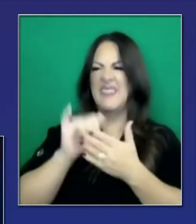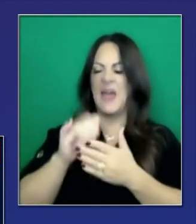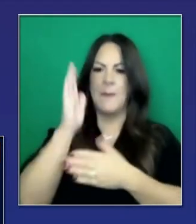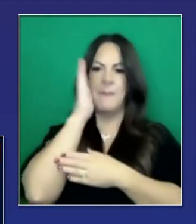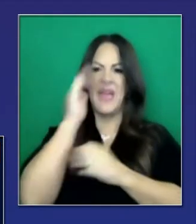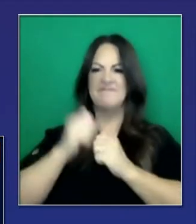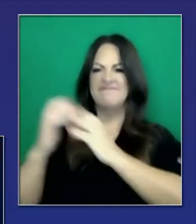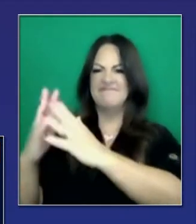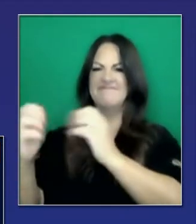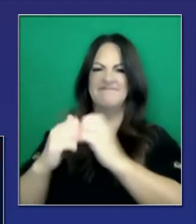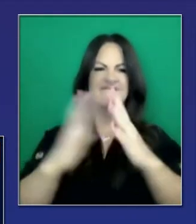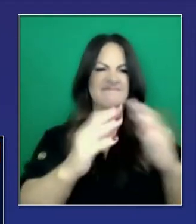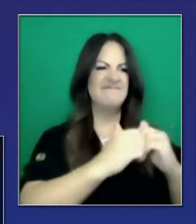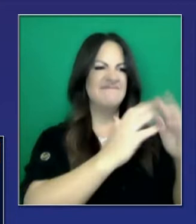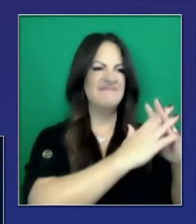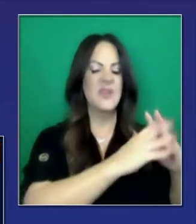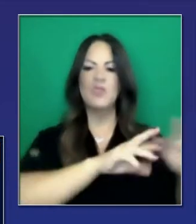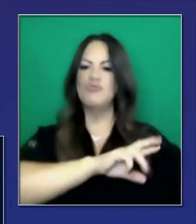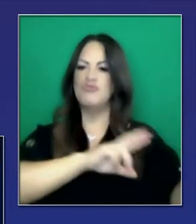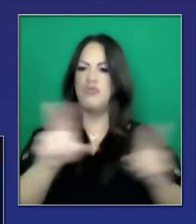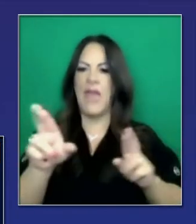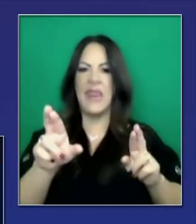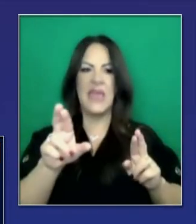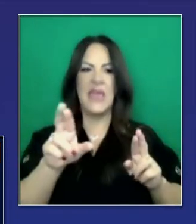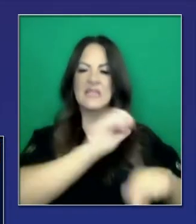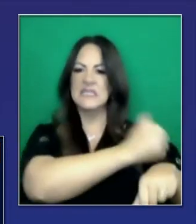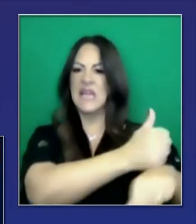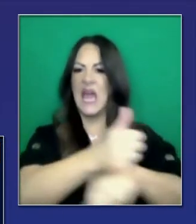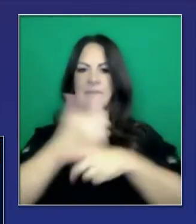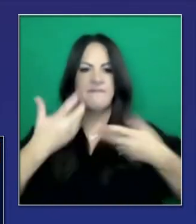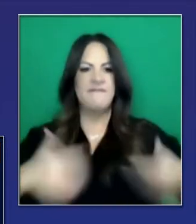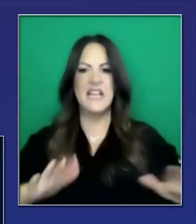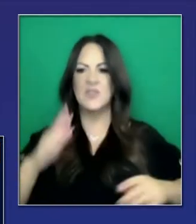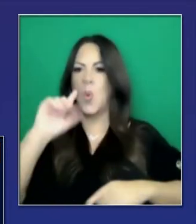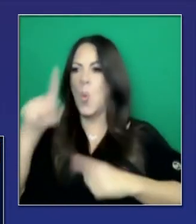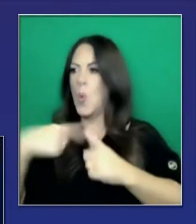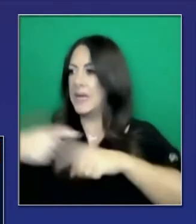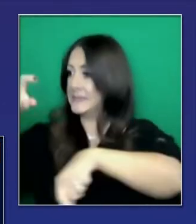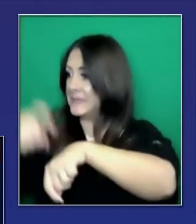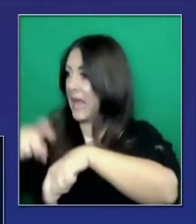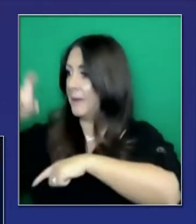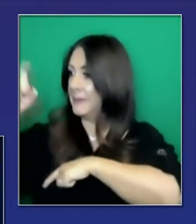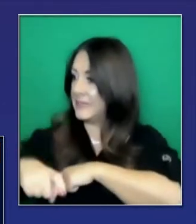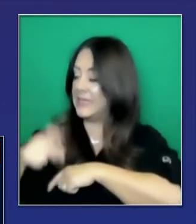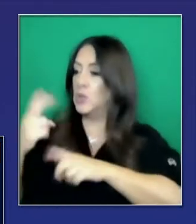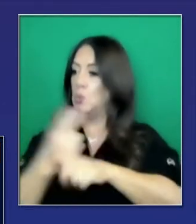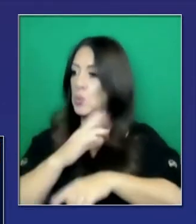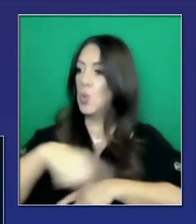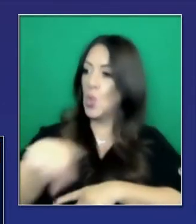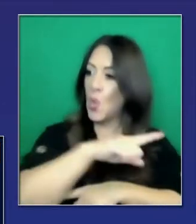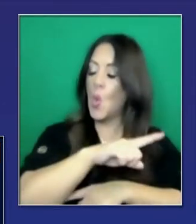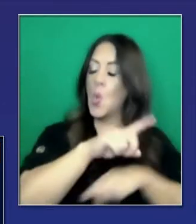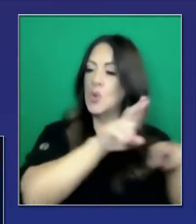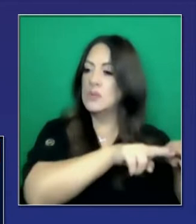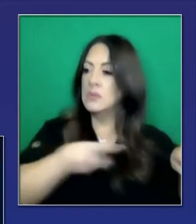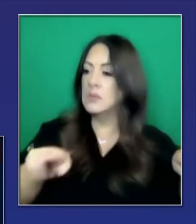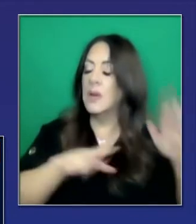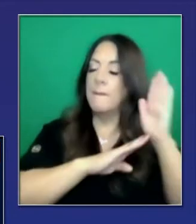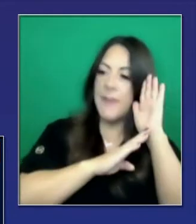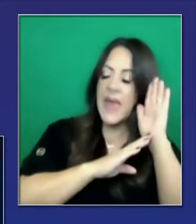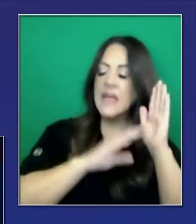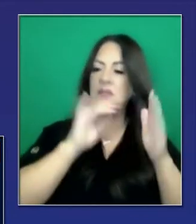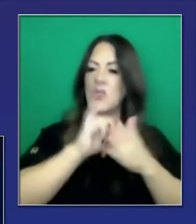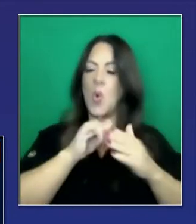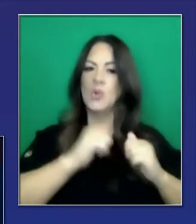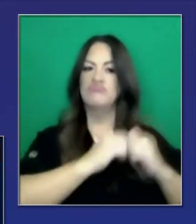La idea es que estén listos para ser desplegados en 72 horas o menos. Vemos que hay un número